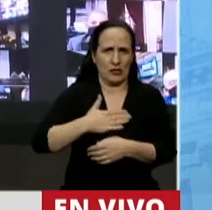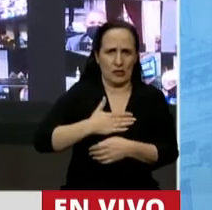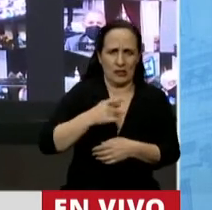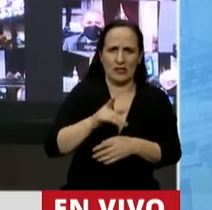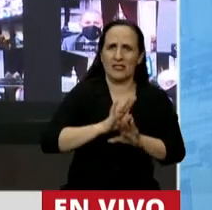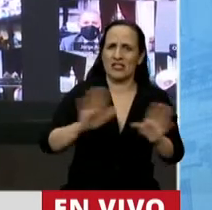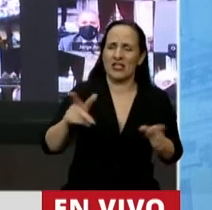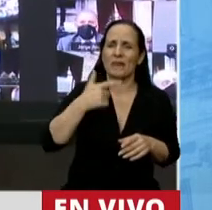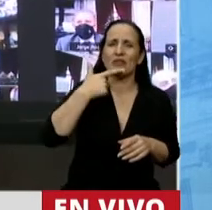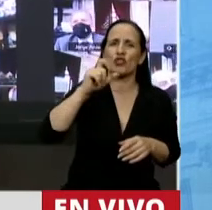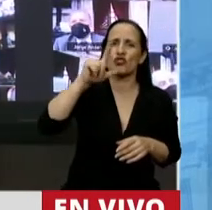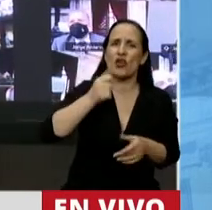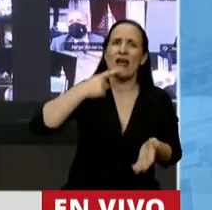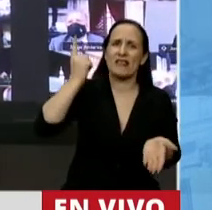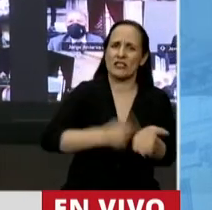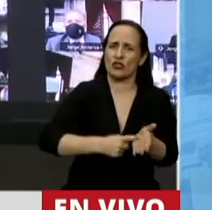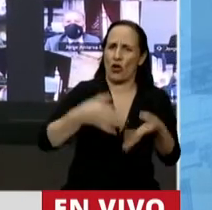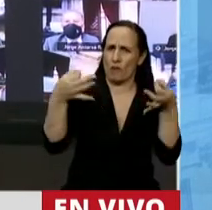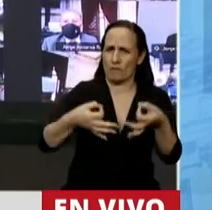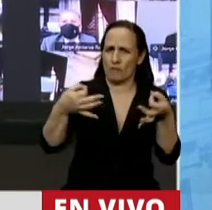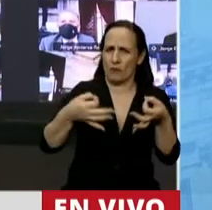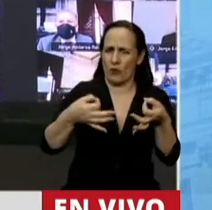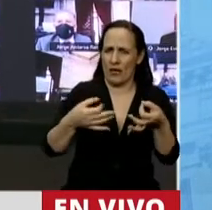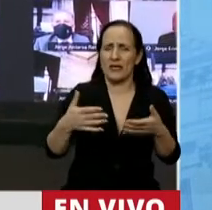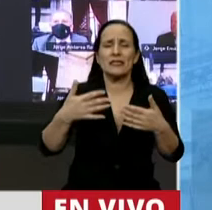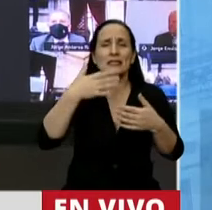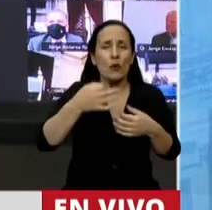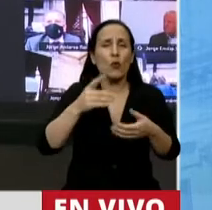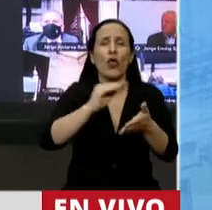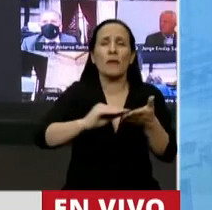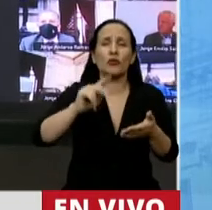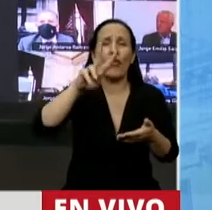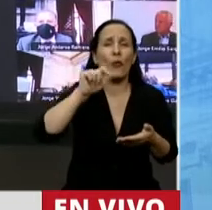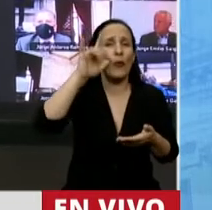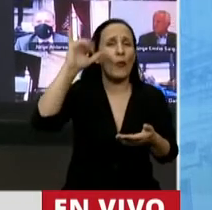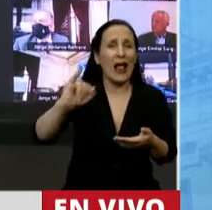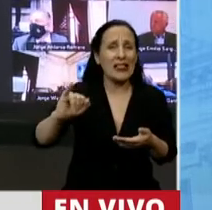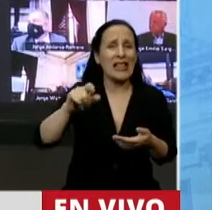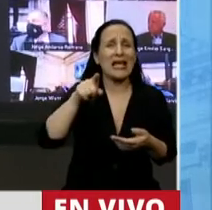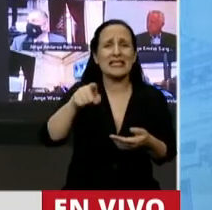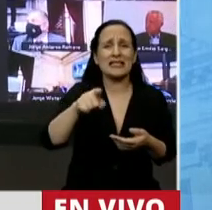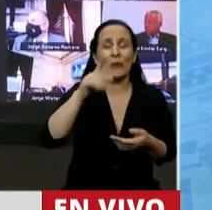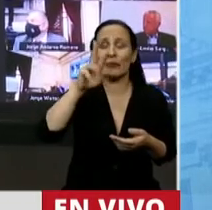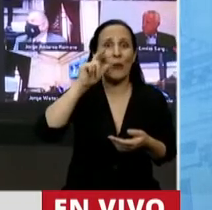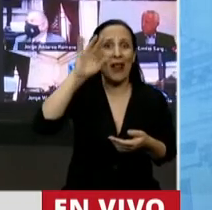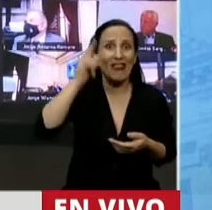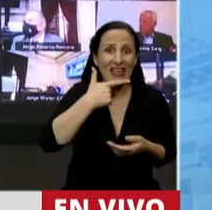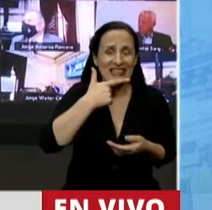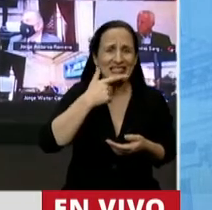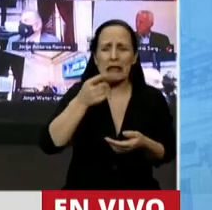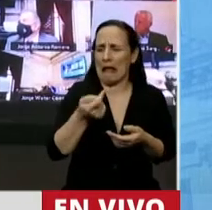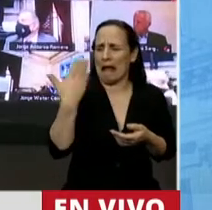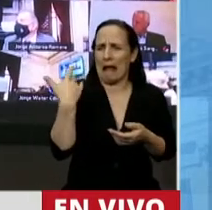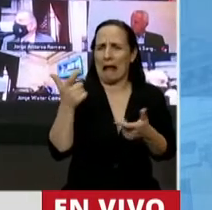por el Canciller Solá y particularmente estoy seguro que el diputado Valdés, que el otro día tuvo un inconveniente en la